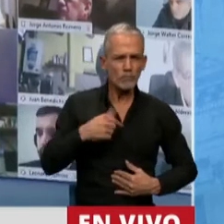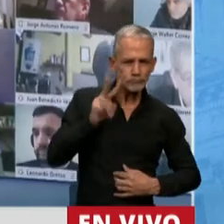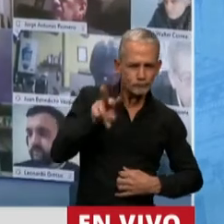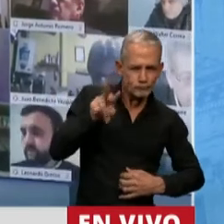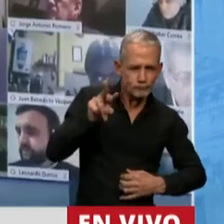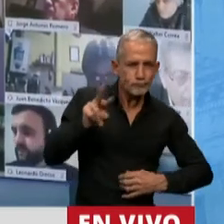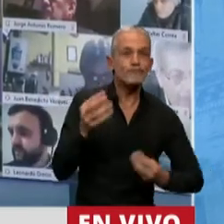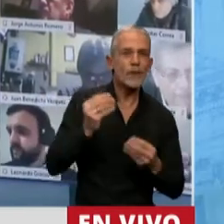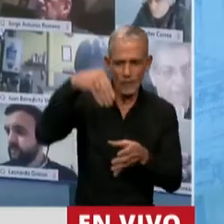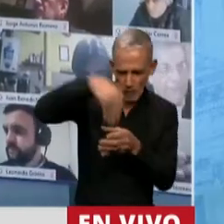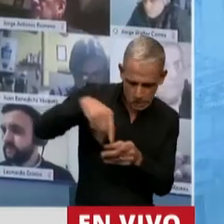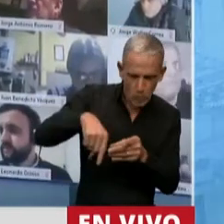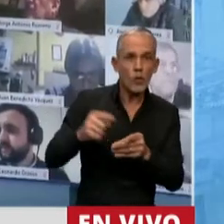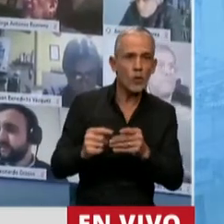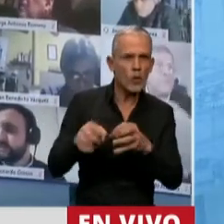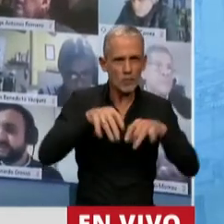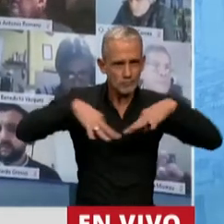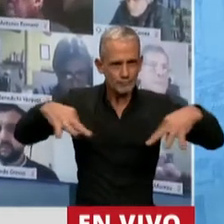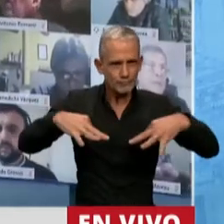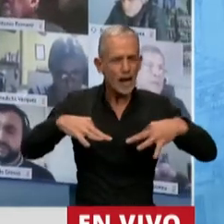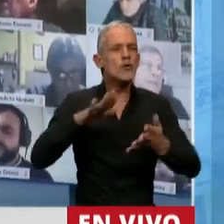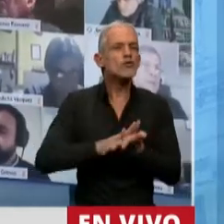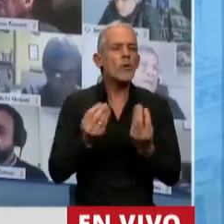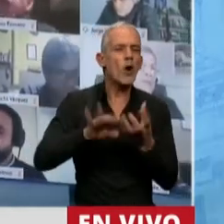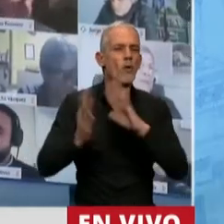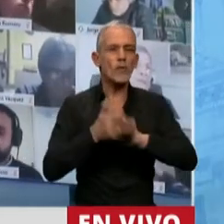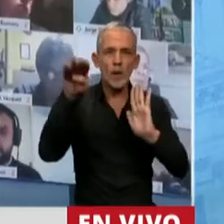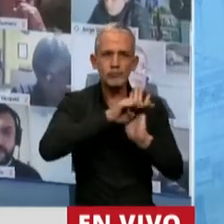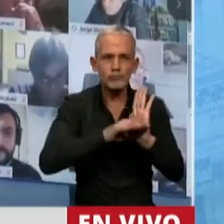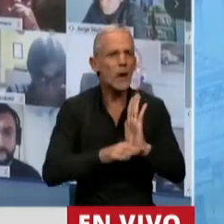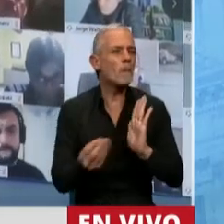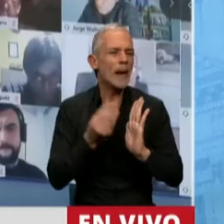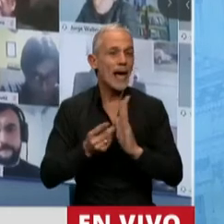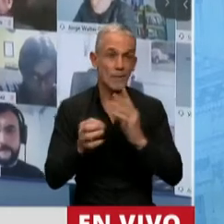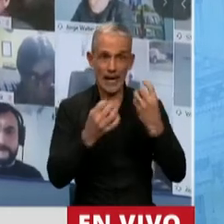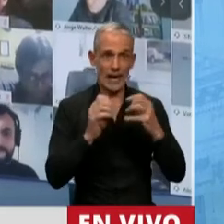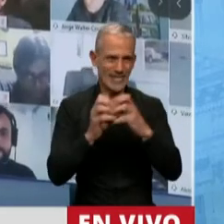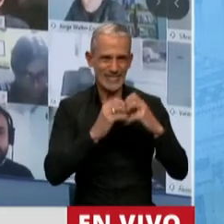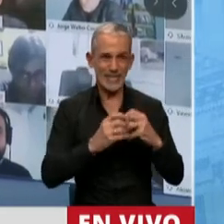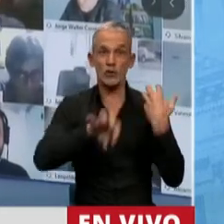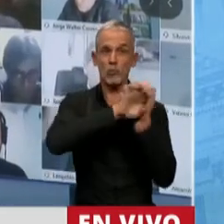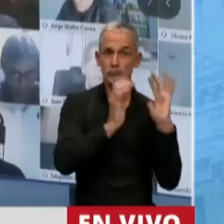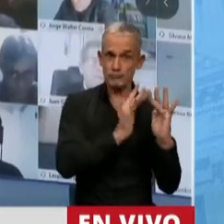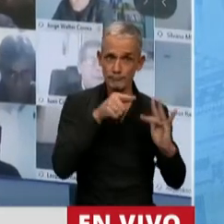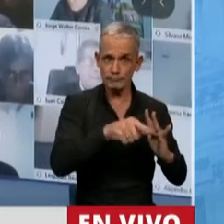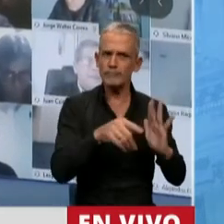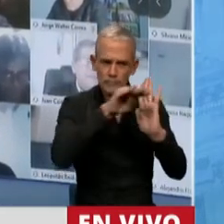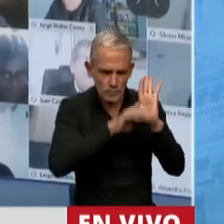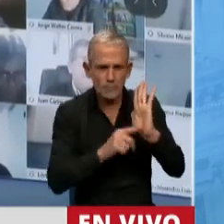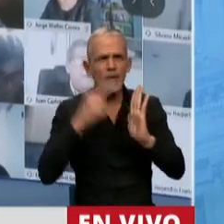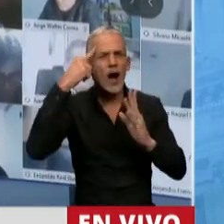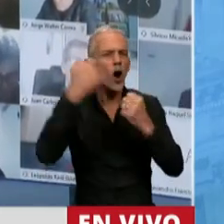lo que votamos en este recinto con respecto al protocolo para sancionar de manera telemática, el